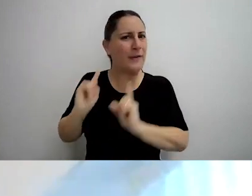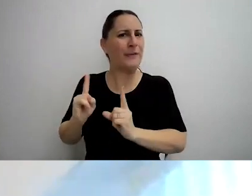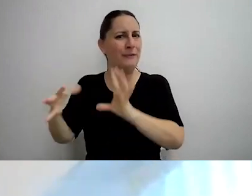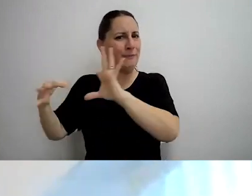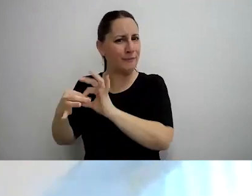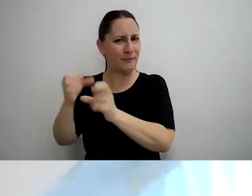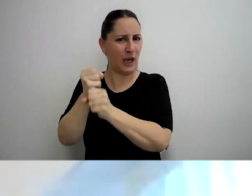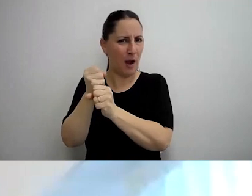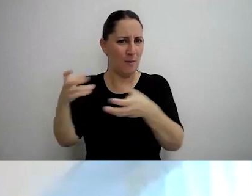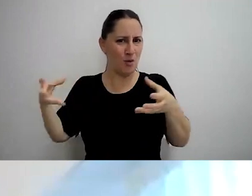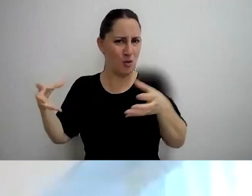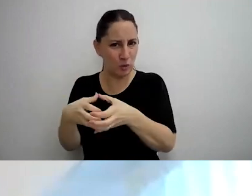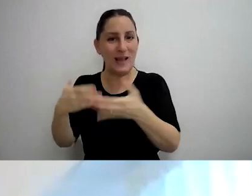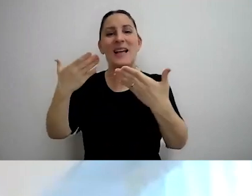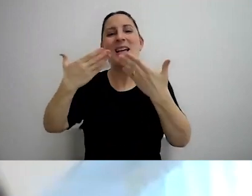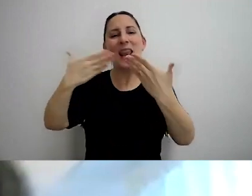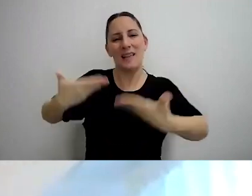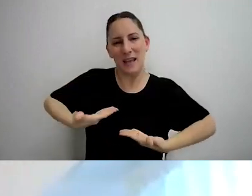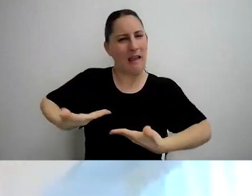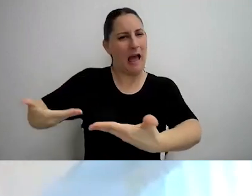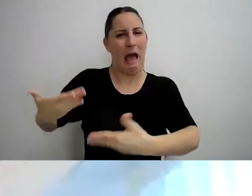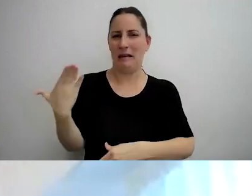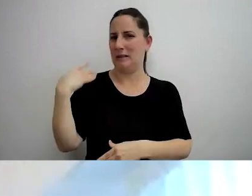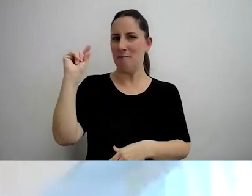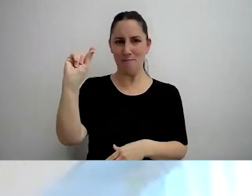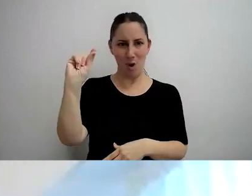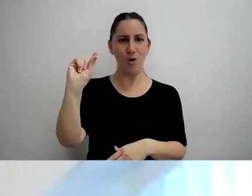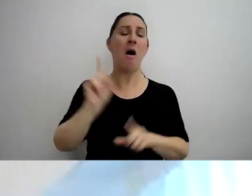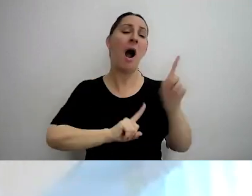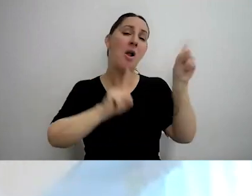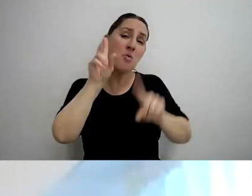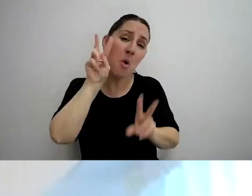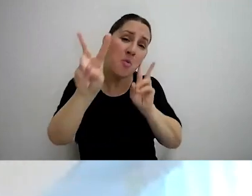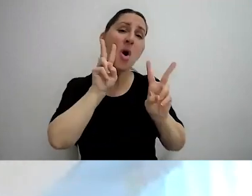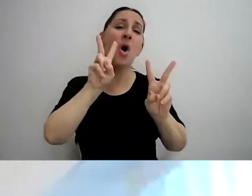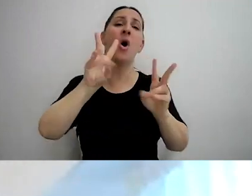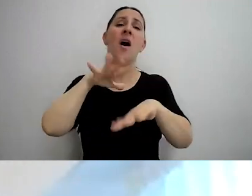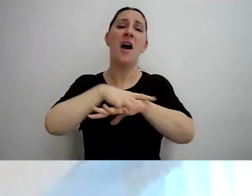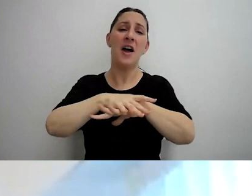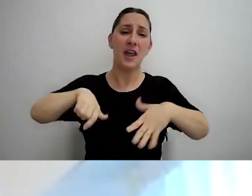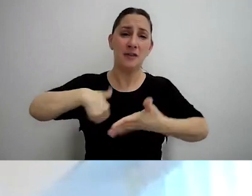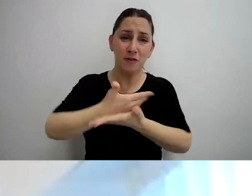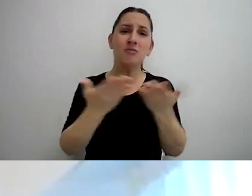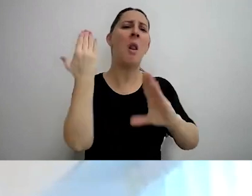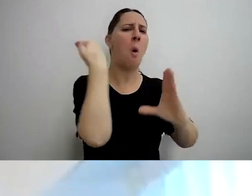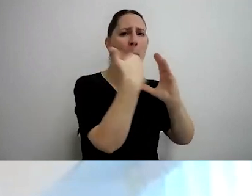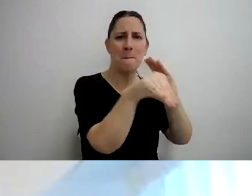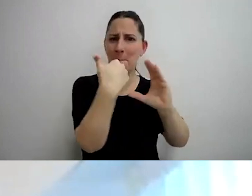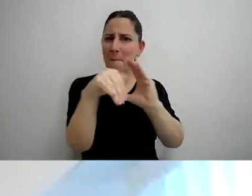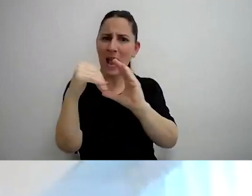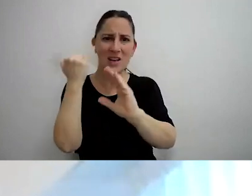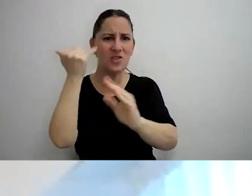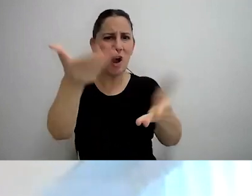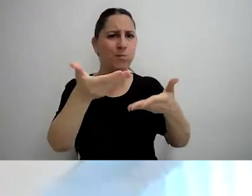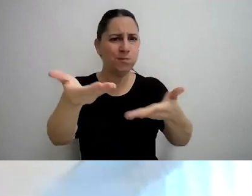Contarles y agradecerles la invitación que tuvimos hace muy poquito, a los que nos siguen en redes, y también saben que por mes les ha llegado la invitación, ha salido el